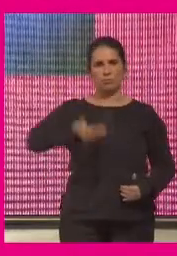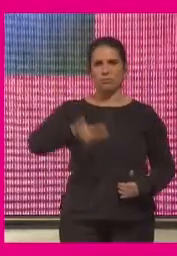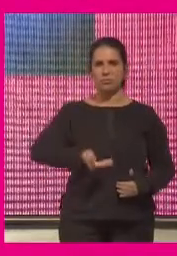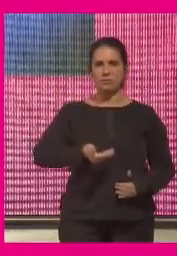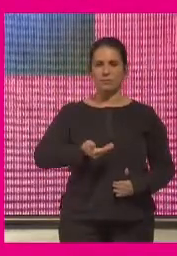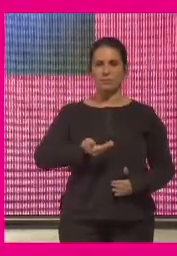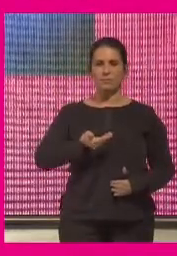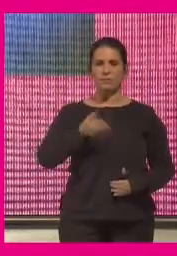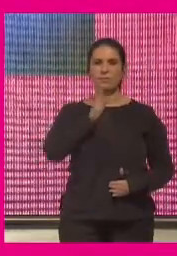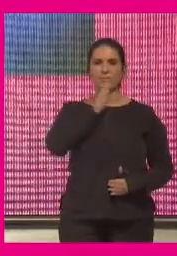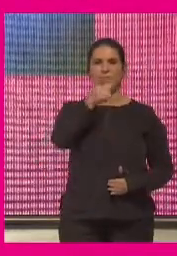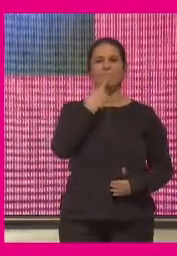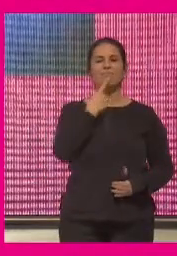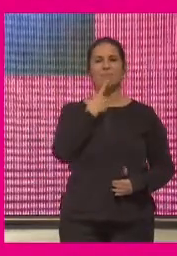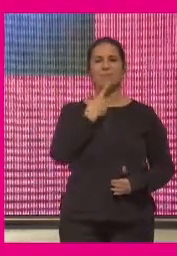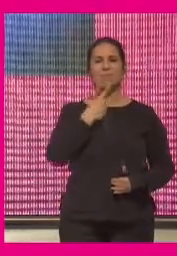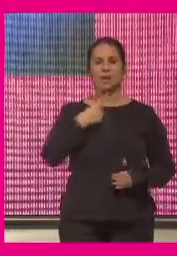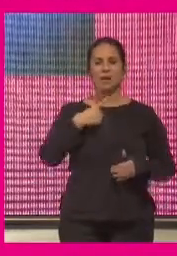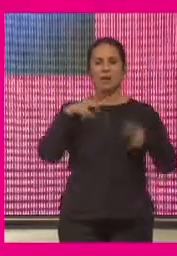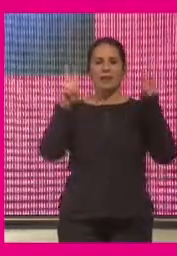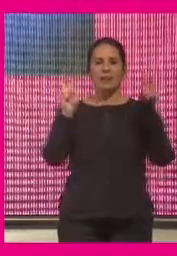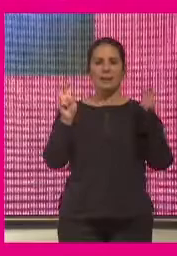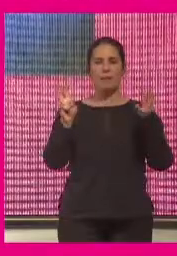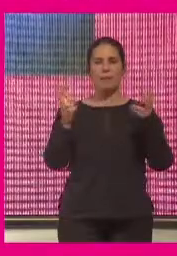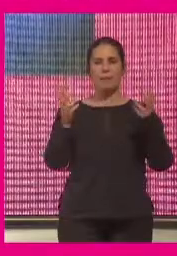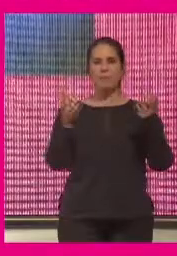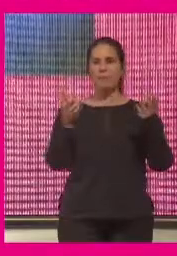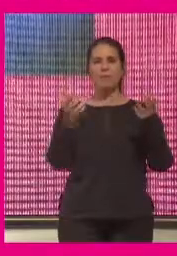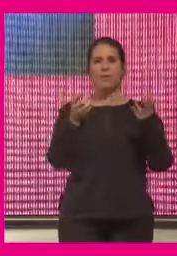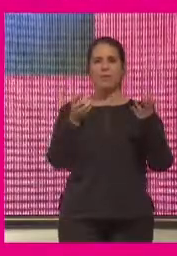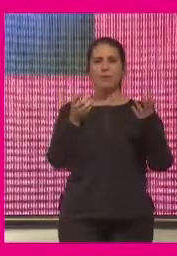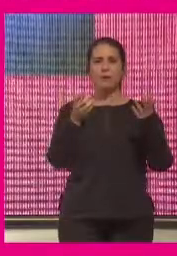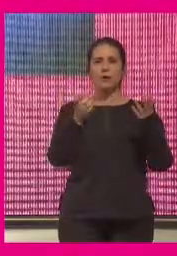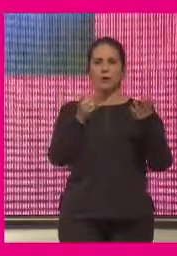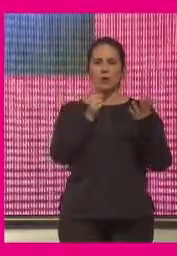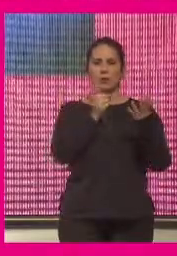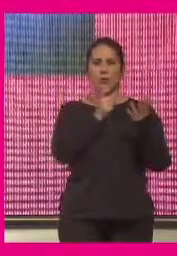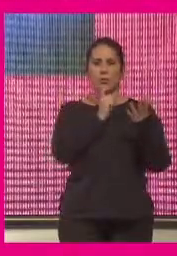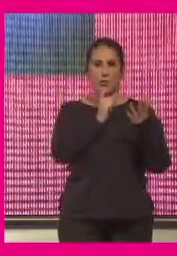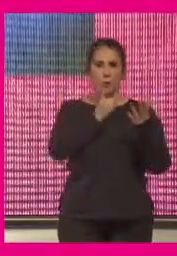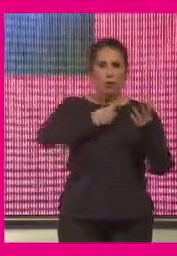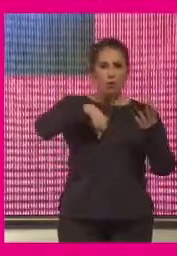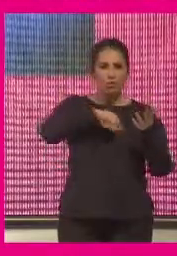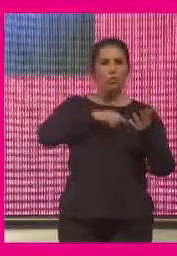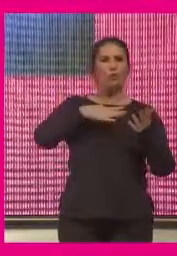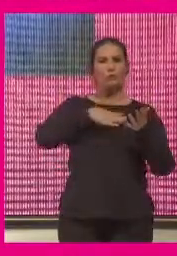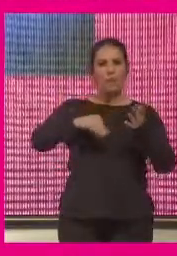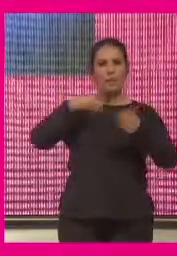tú señalabas hace un rato cómo cómo podemos pensar